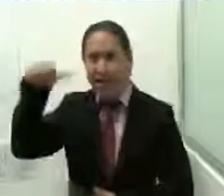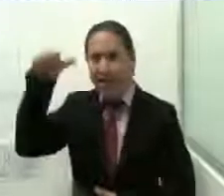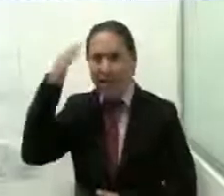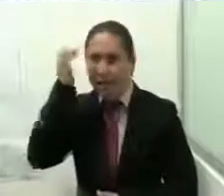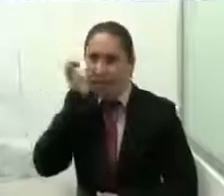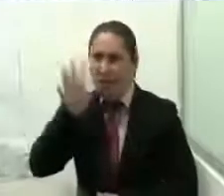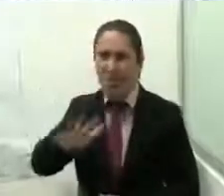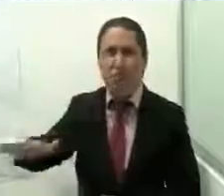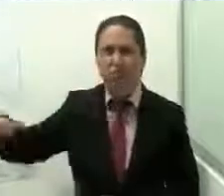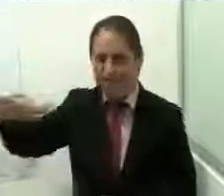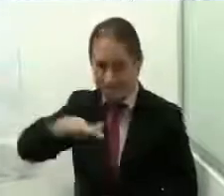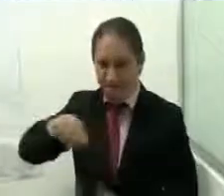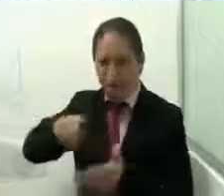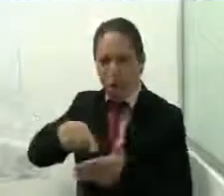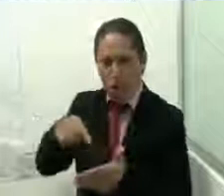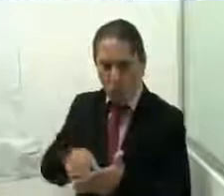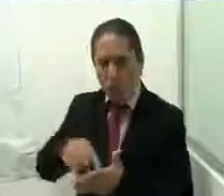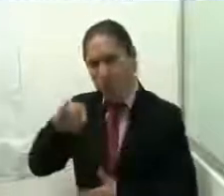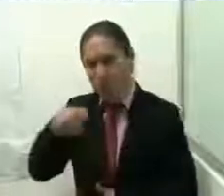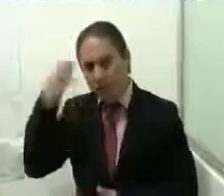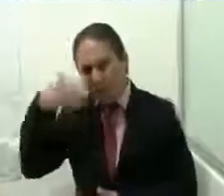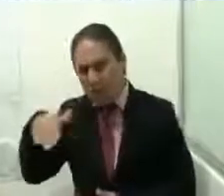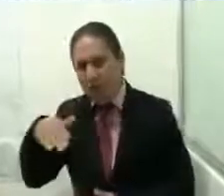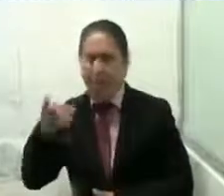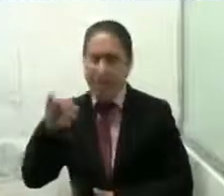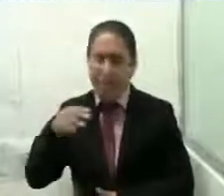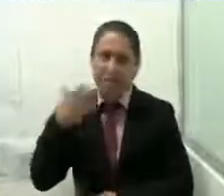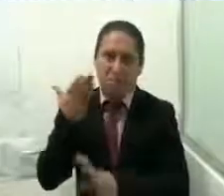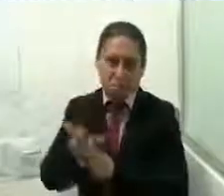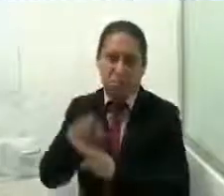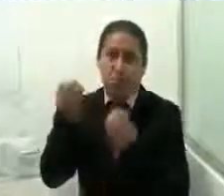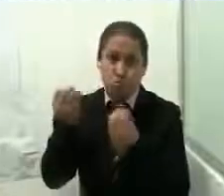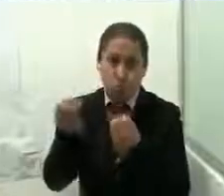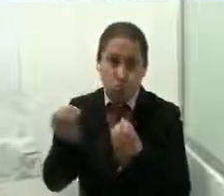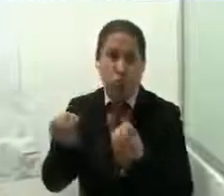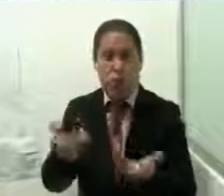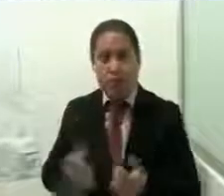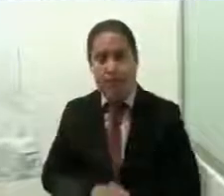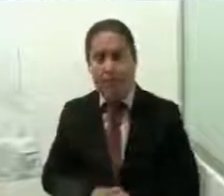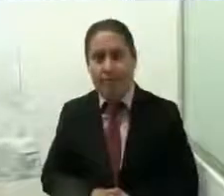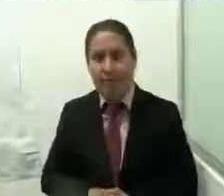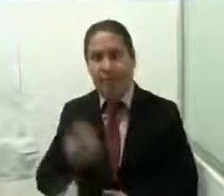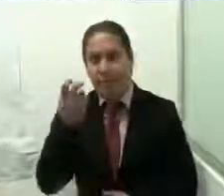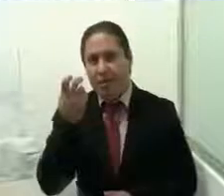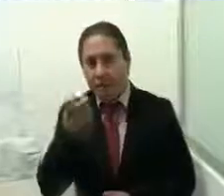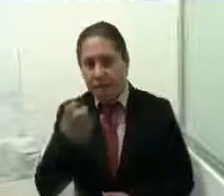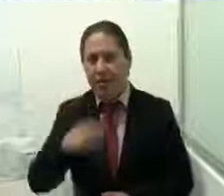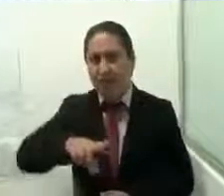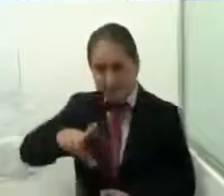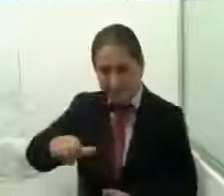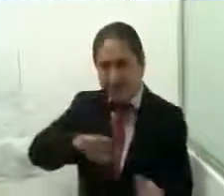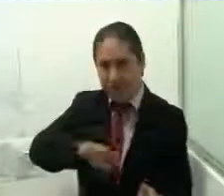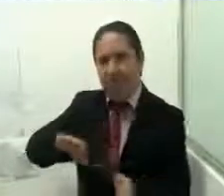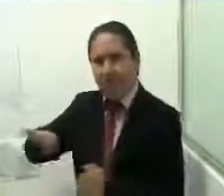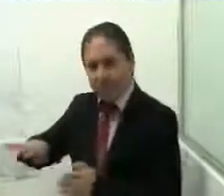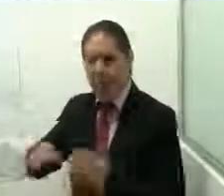cabeceras municipales que se encuentran declarados con alerta de violencia. Posterior, realizamos capacitaciones